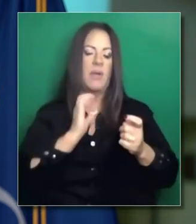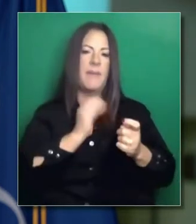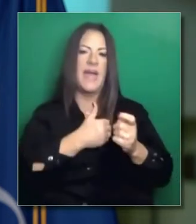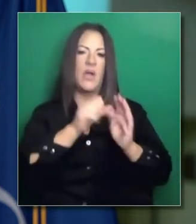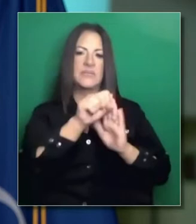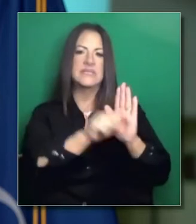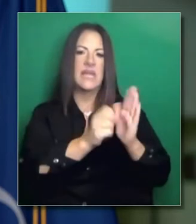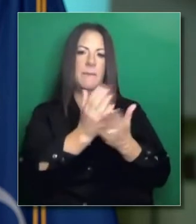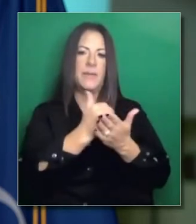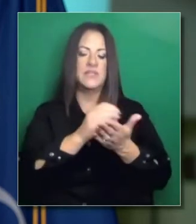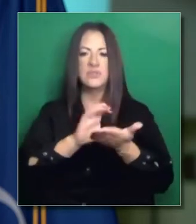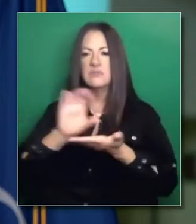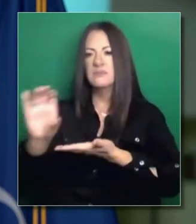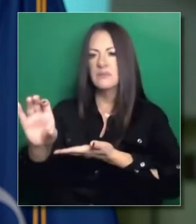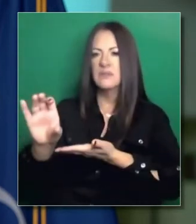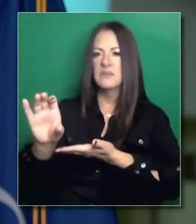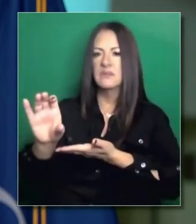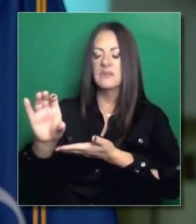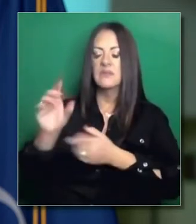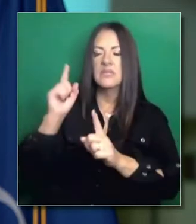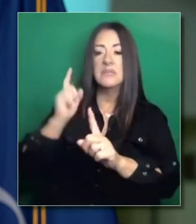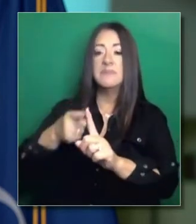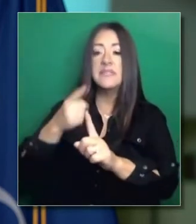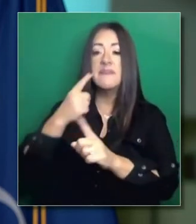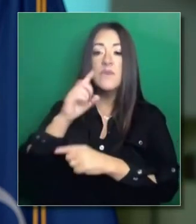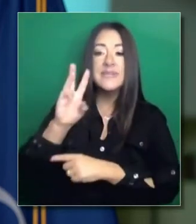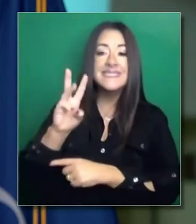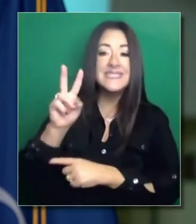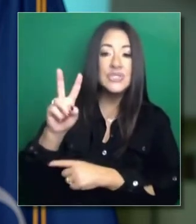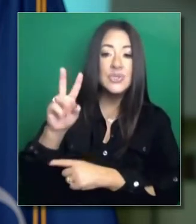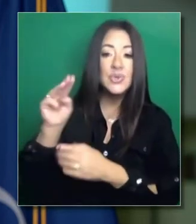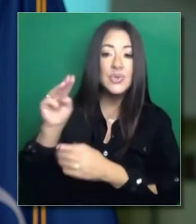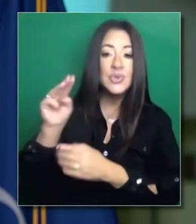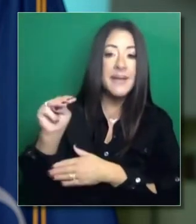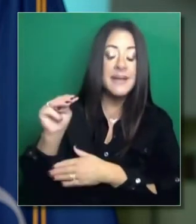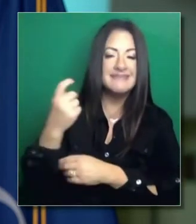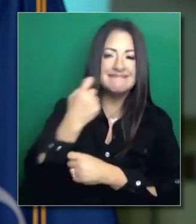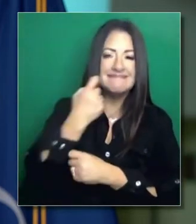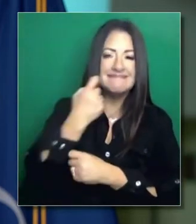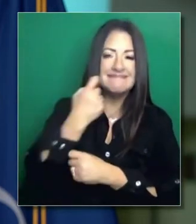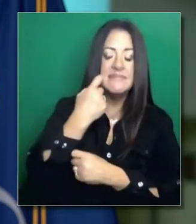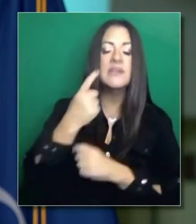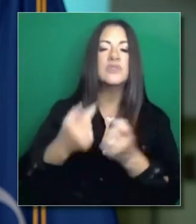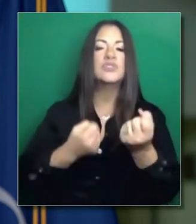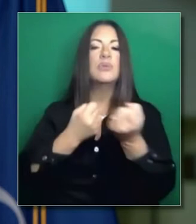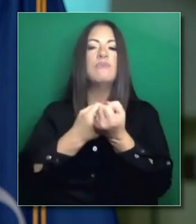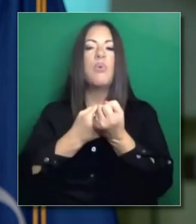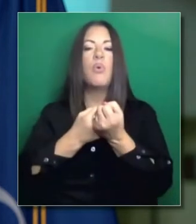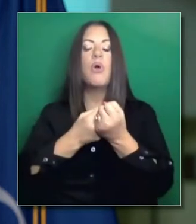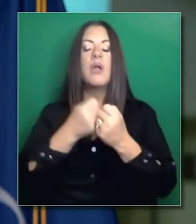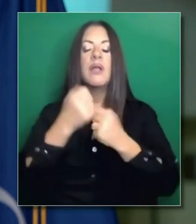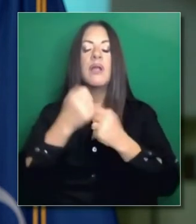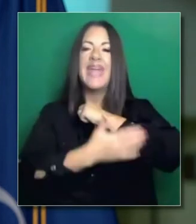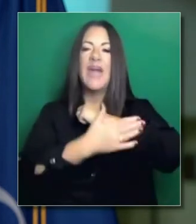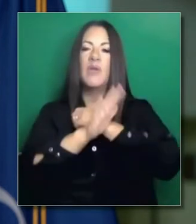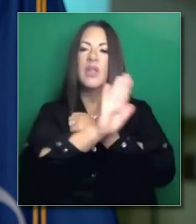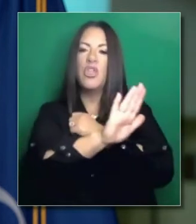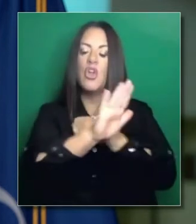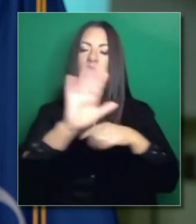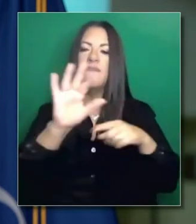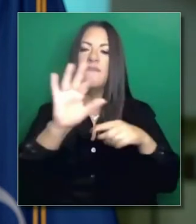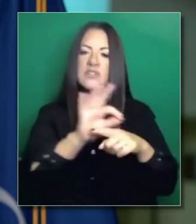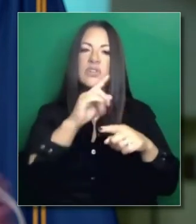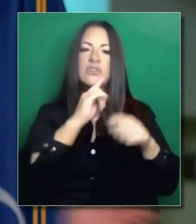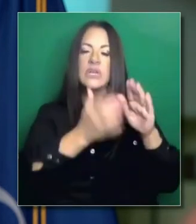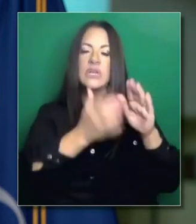apropiaciones de emergencia. 62 millones específicamente. Más recientemente para apoyar algunas de las funciones y esfuerzos del